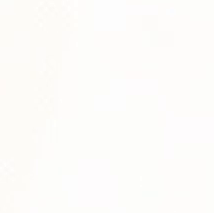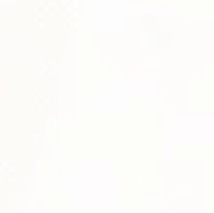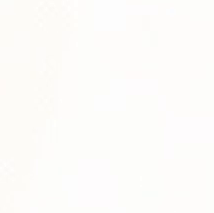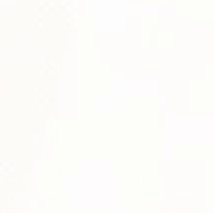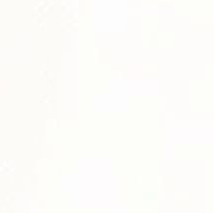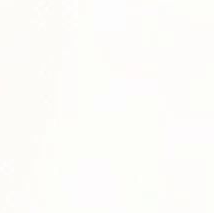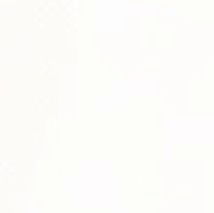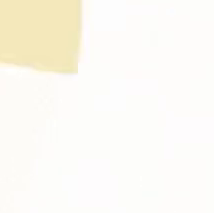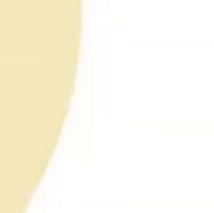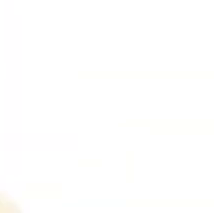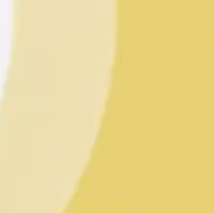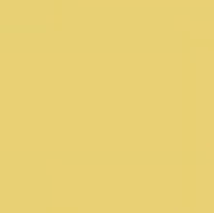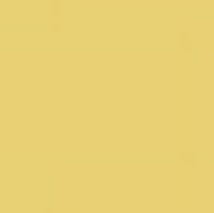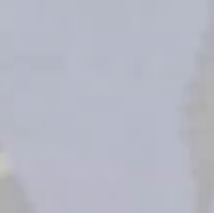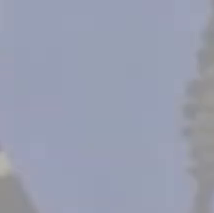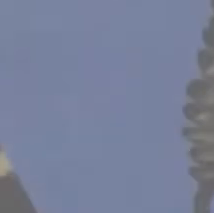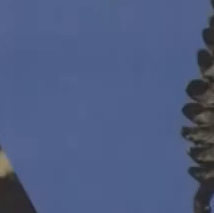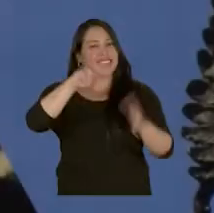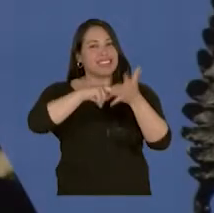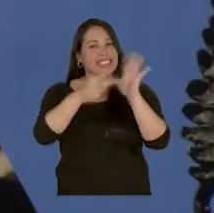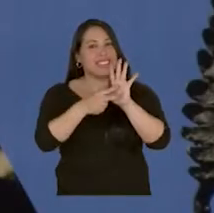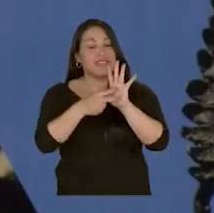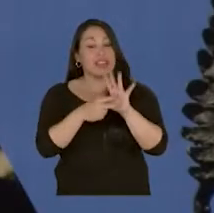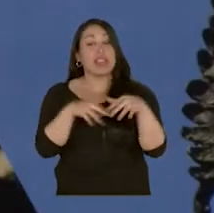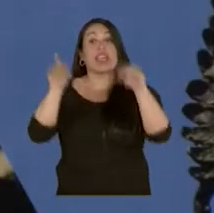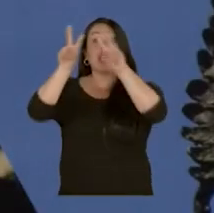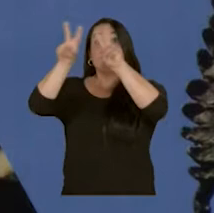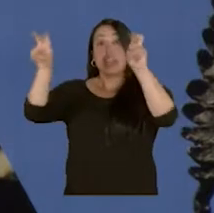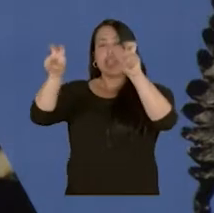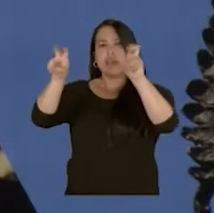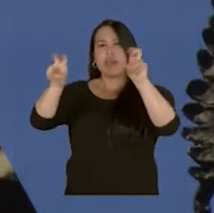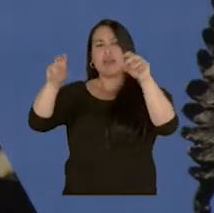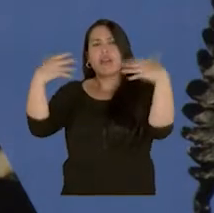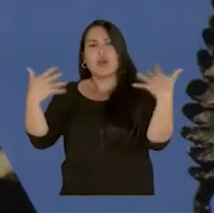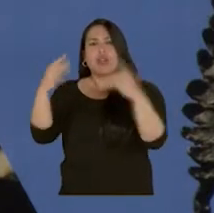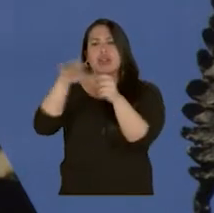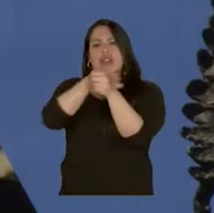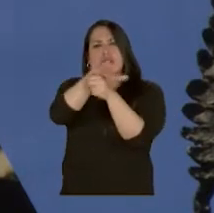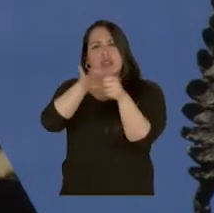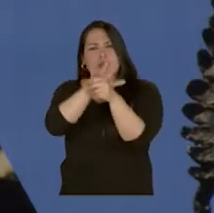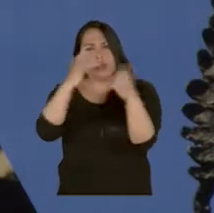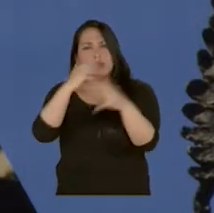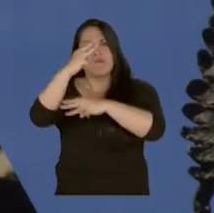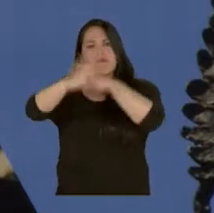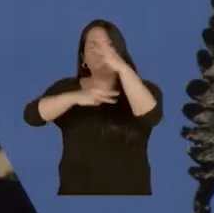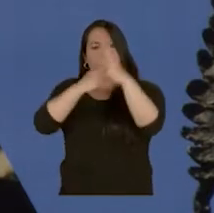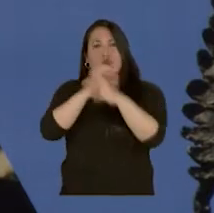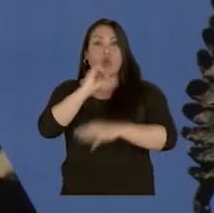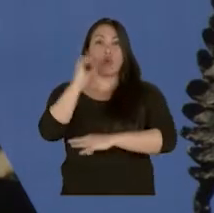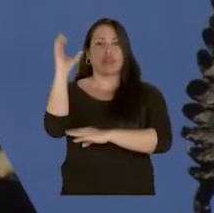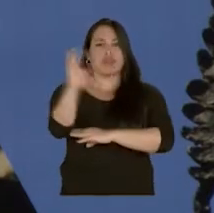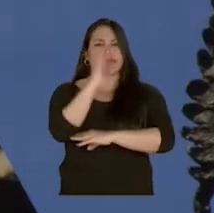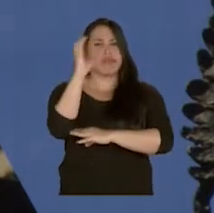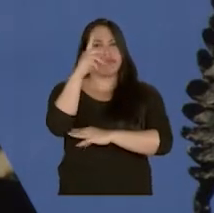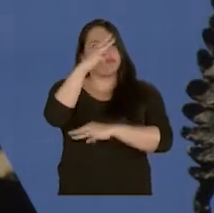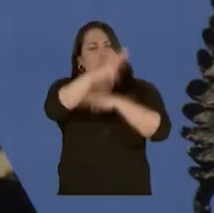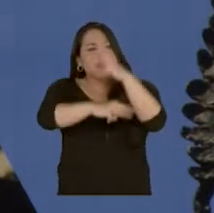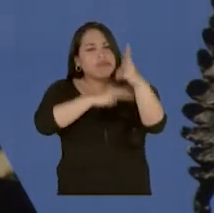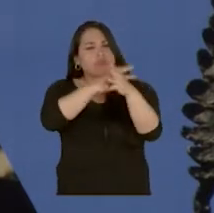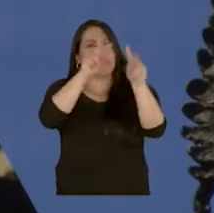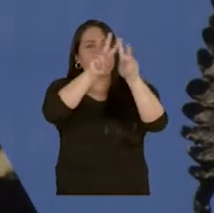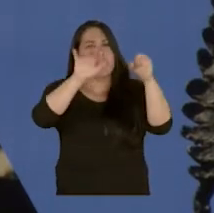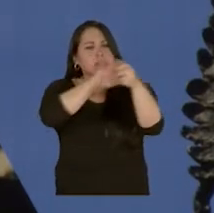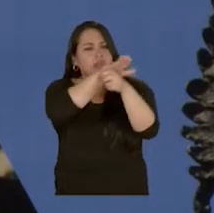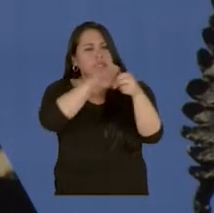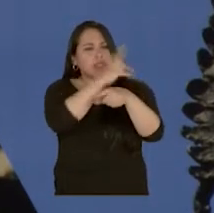Experiencias CAEL significa tomar temas de coyuntura. Temas que están sucediendo en el momento, en ese mes,